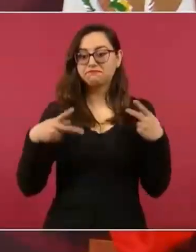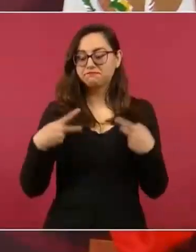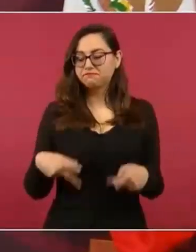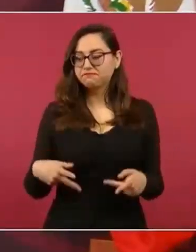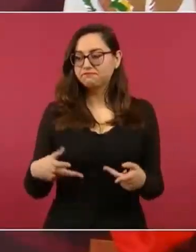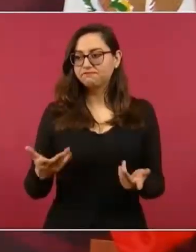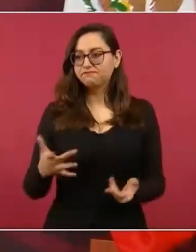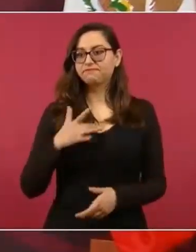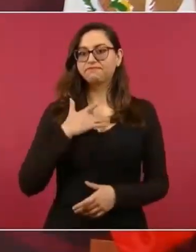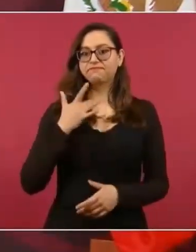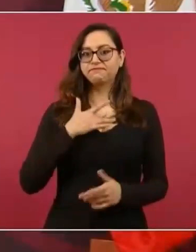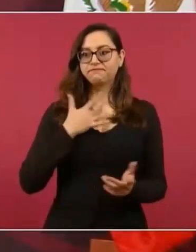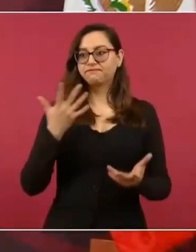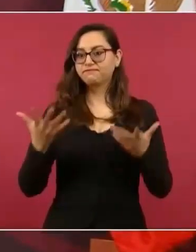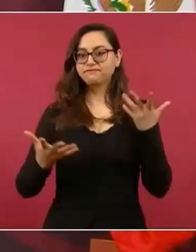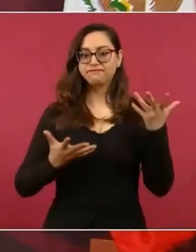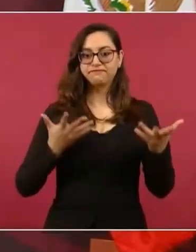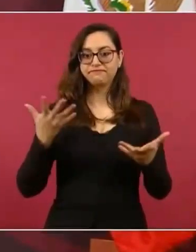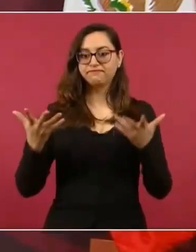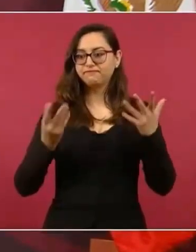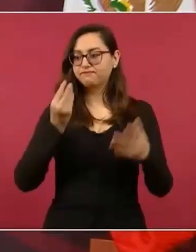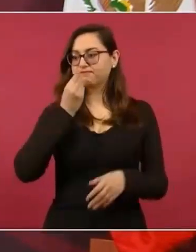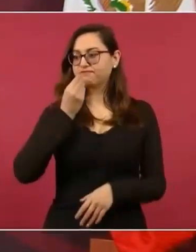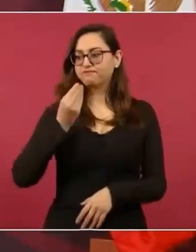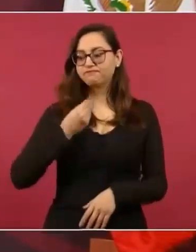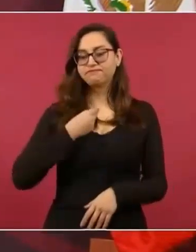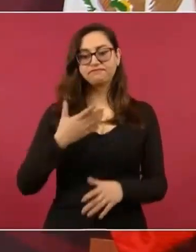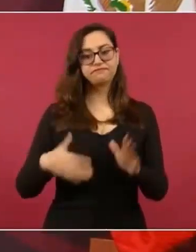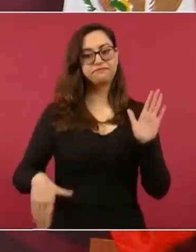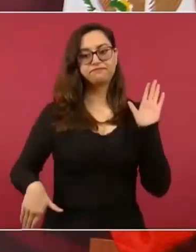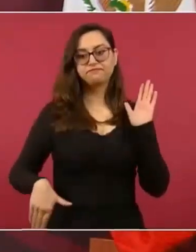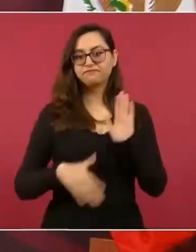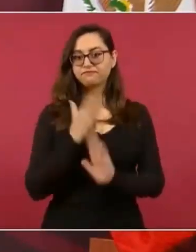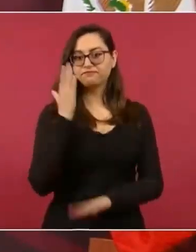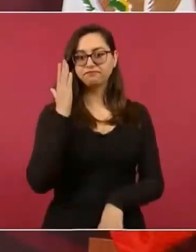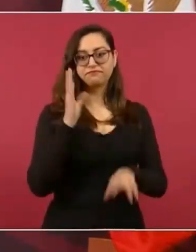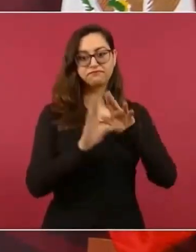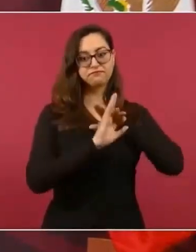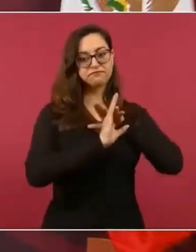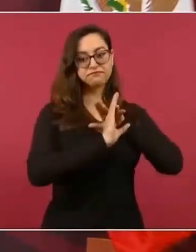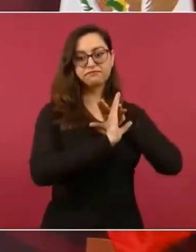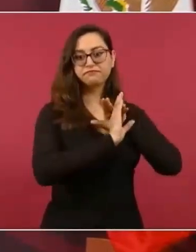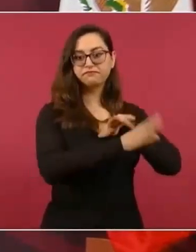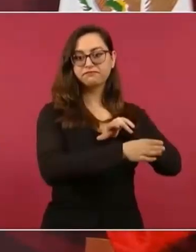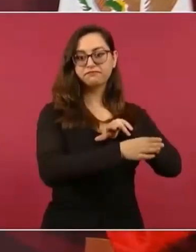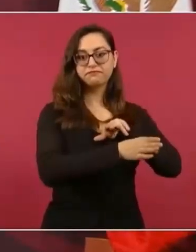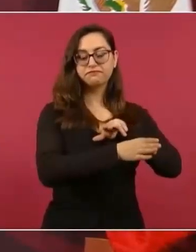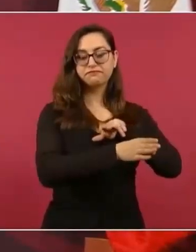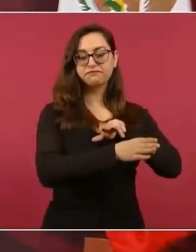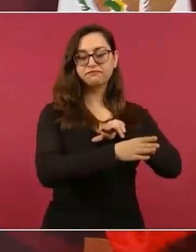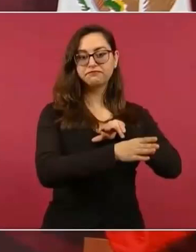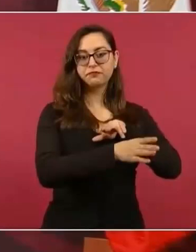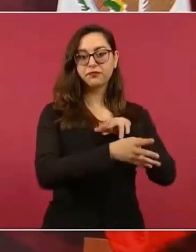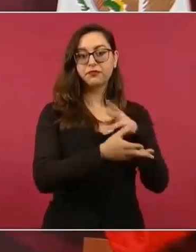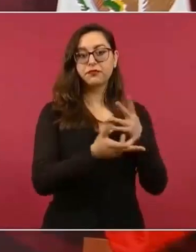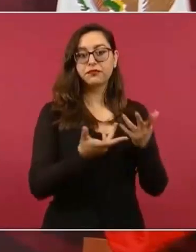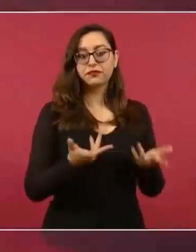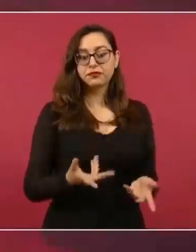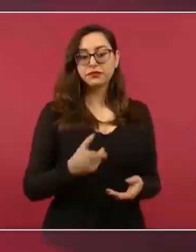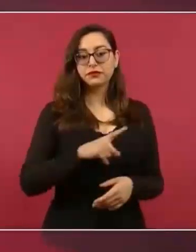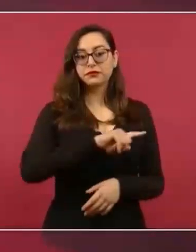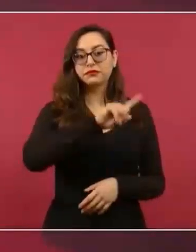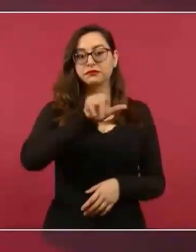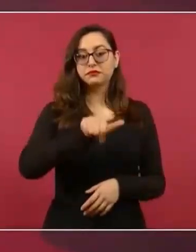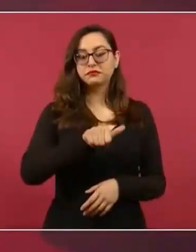y no se olvidan de sus